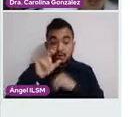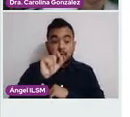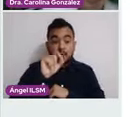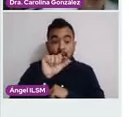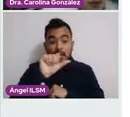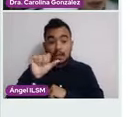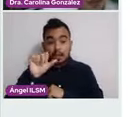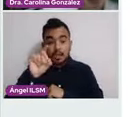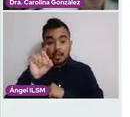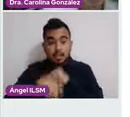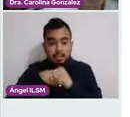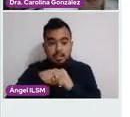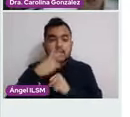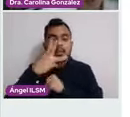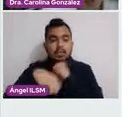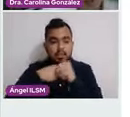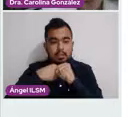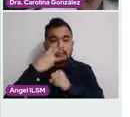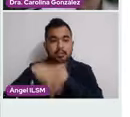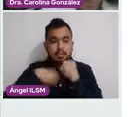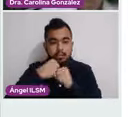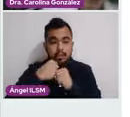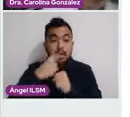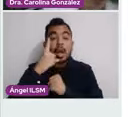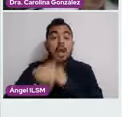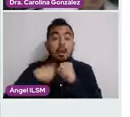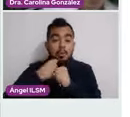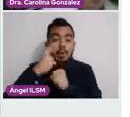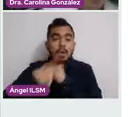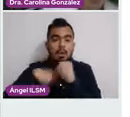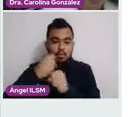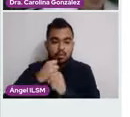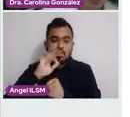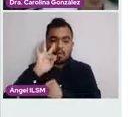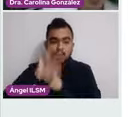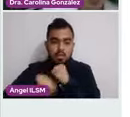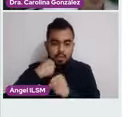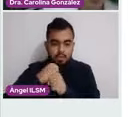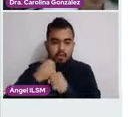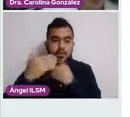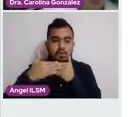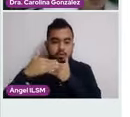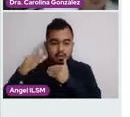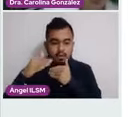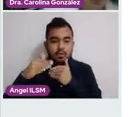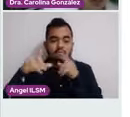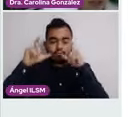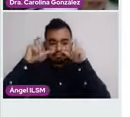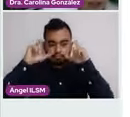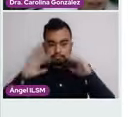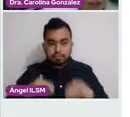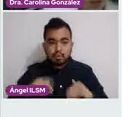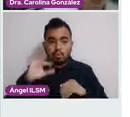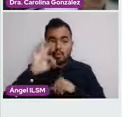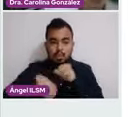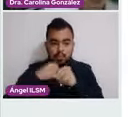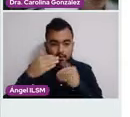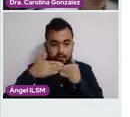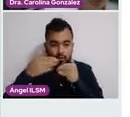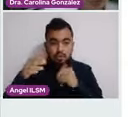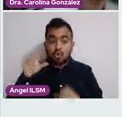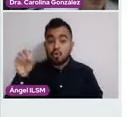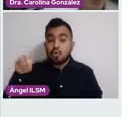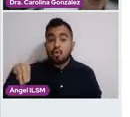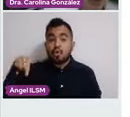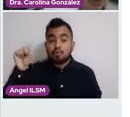3 años y anual a partir de los 40, su mastografía a partir de los 40 años. La Organización Mundial de la Salud nos va a